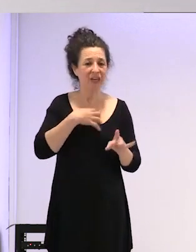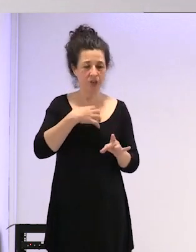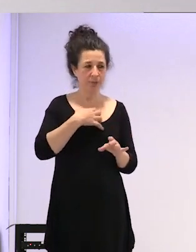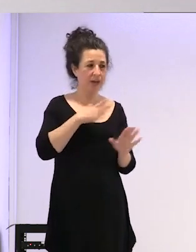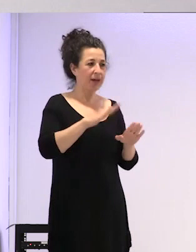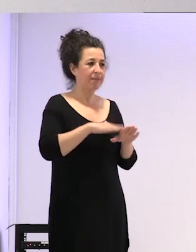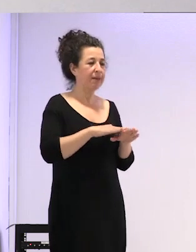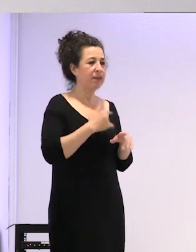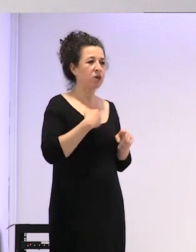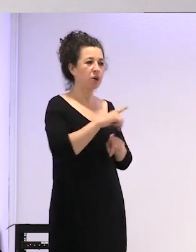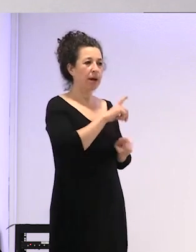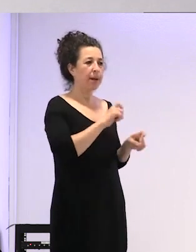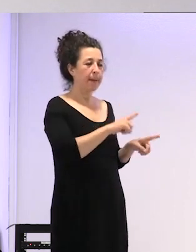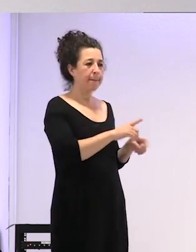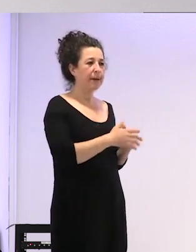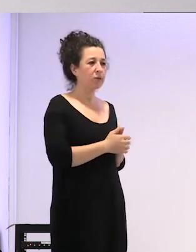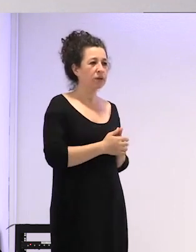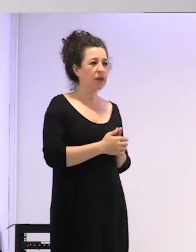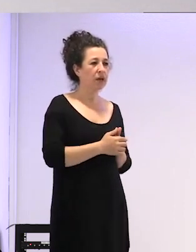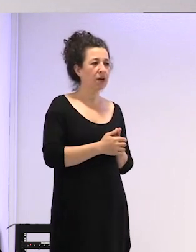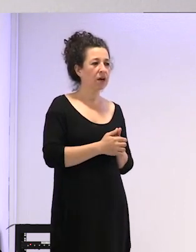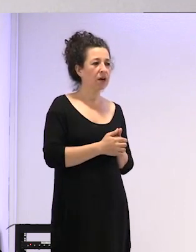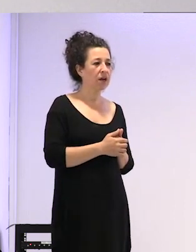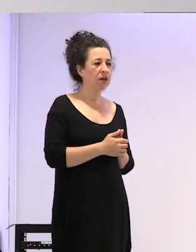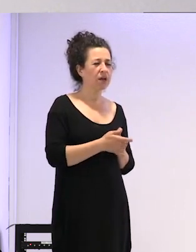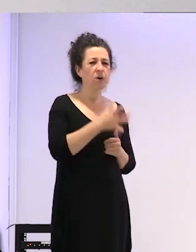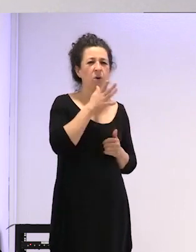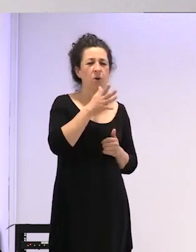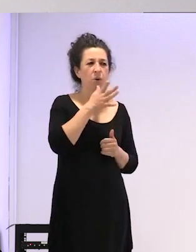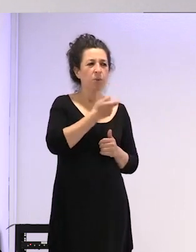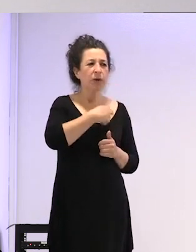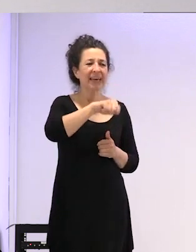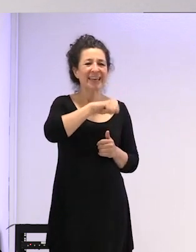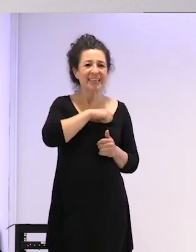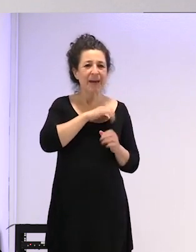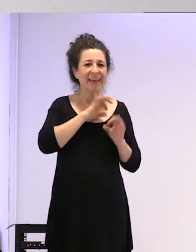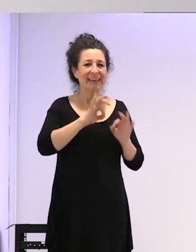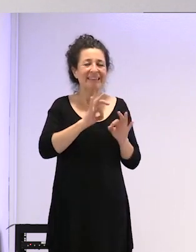no, tengo una pregunta ¿tenemos alguna idea de lo que es en España concretamente que está pasando